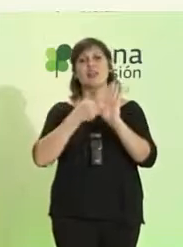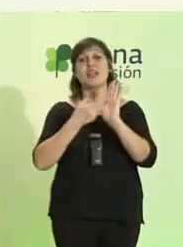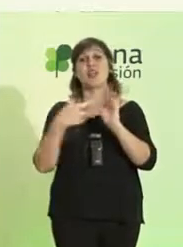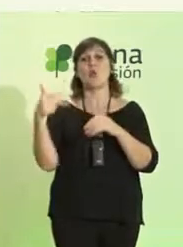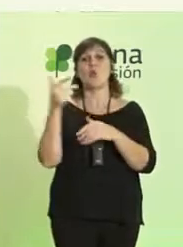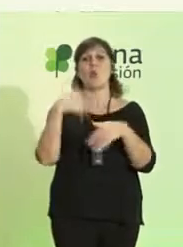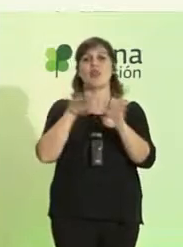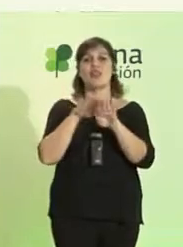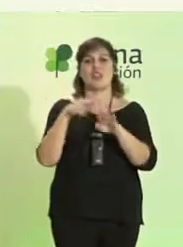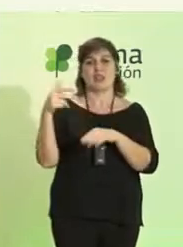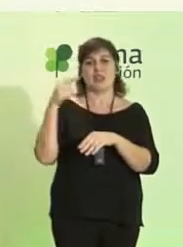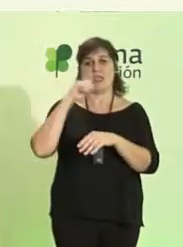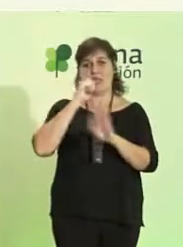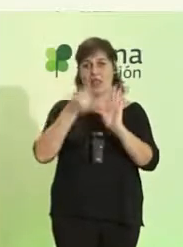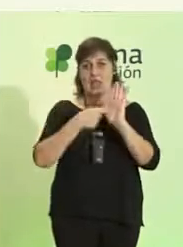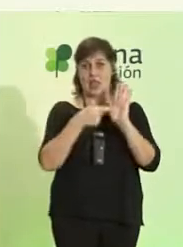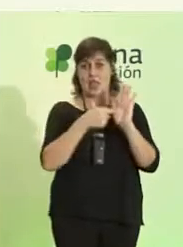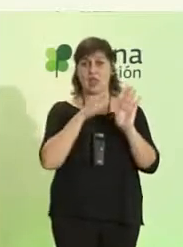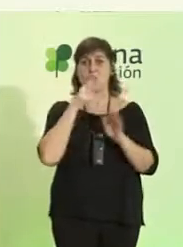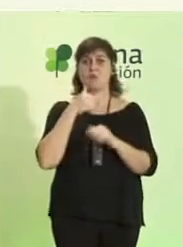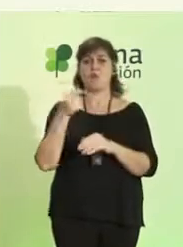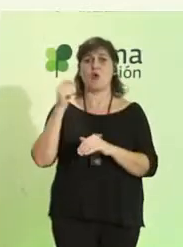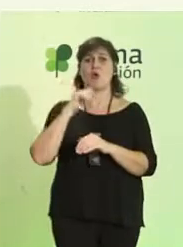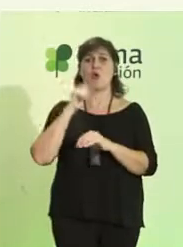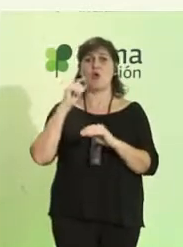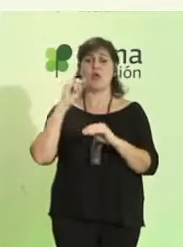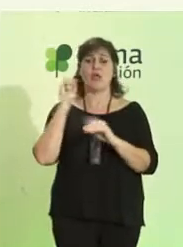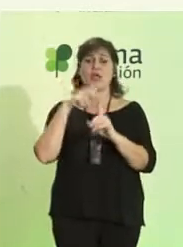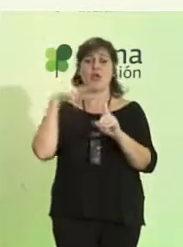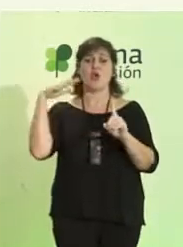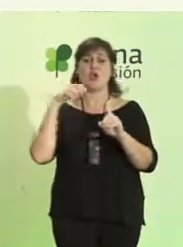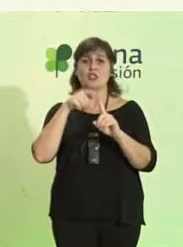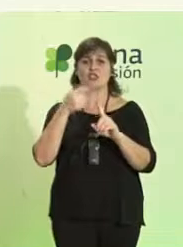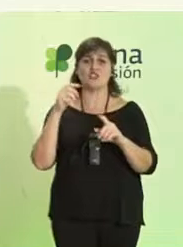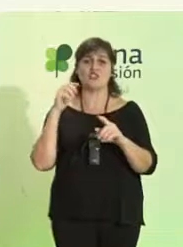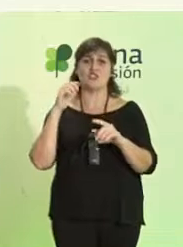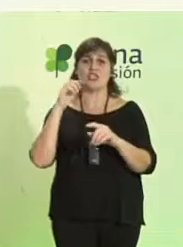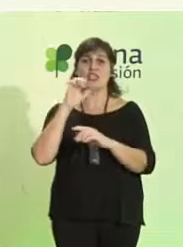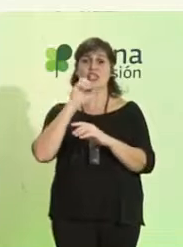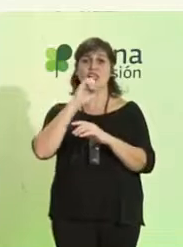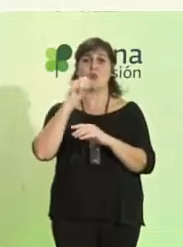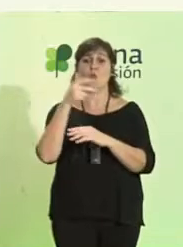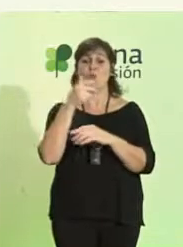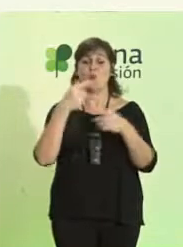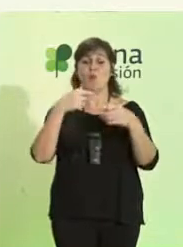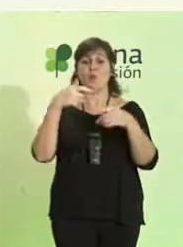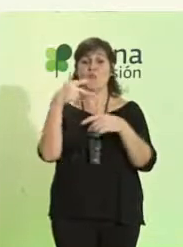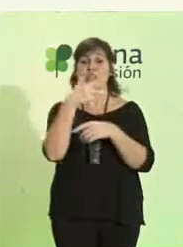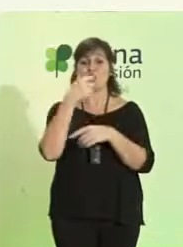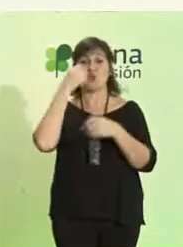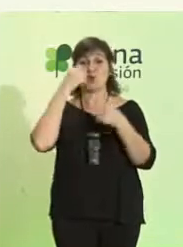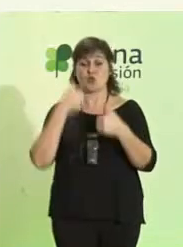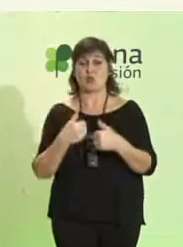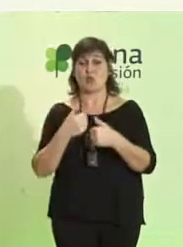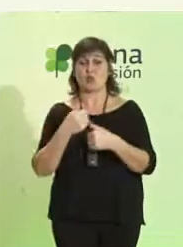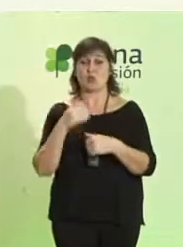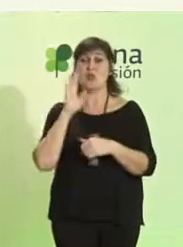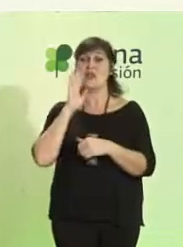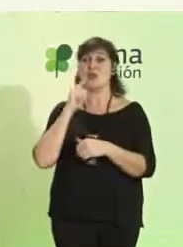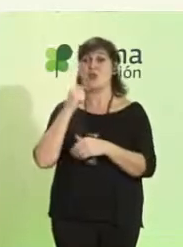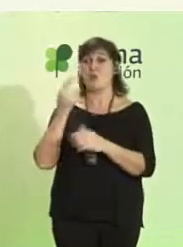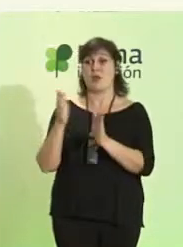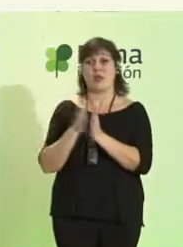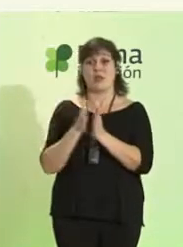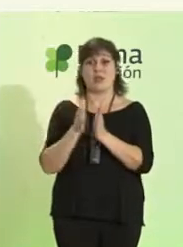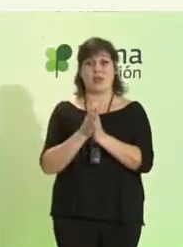como se recoge en la Convención Internacional sobre los Derechos de las Personas con Discapacidad. Como bien ha dicho mi compañero, aún nos queda mucho